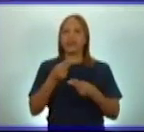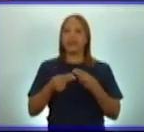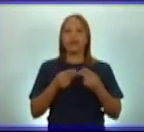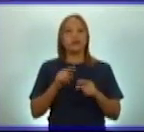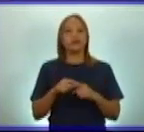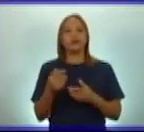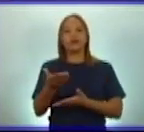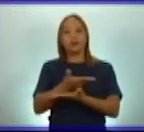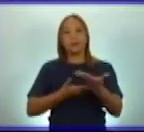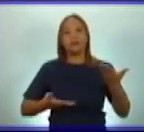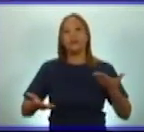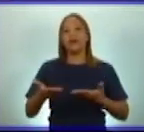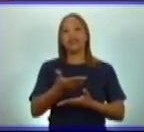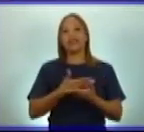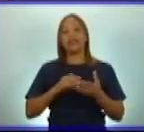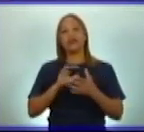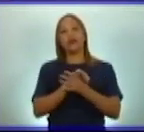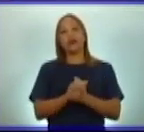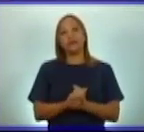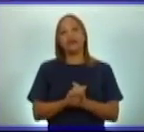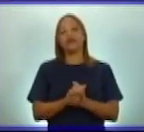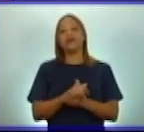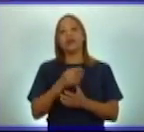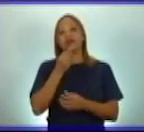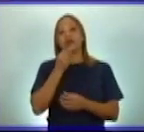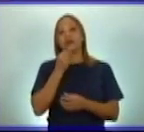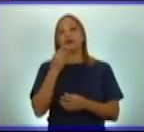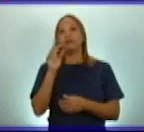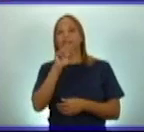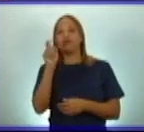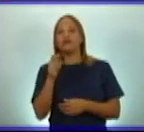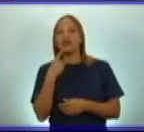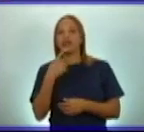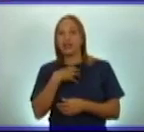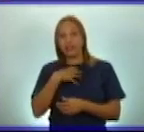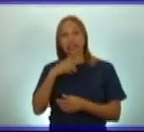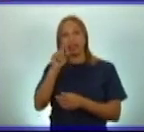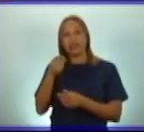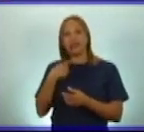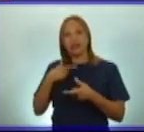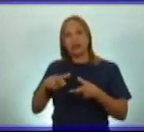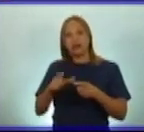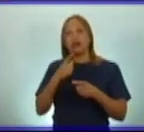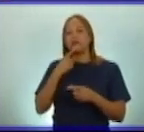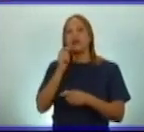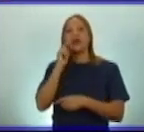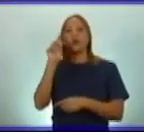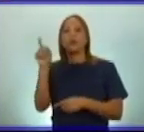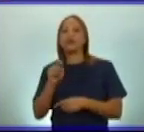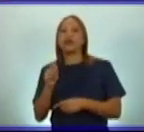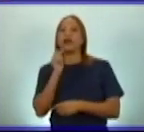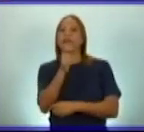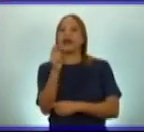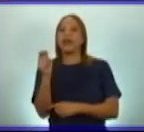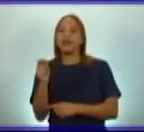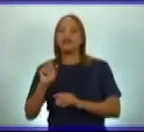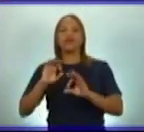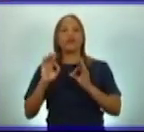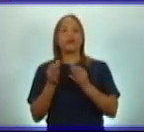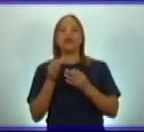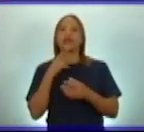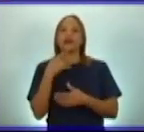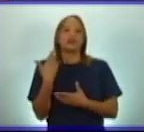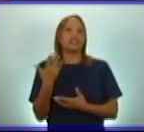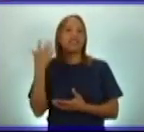te podrían hacer llegar esta serie animada o a tus maestros o familiares.